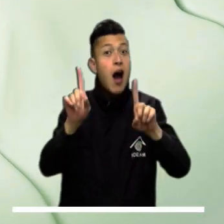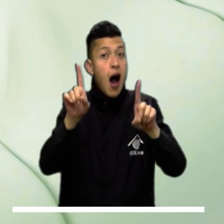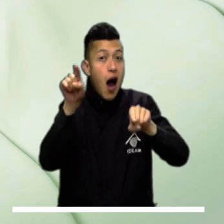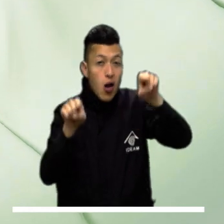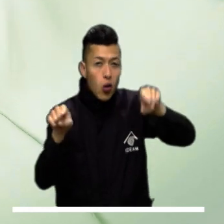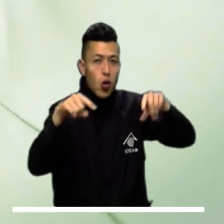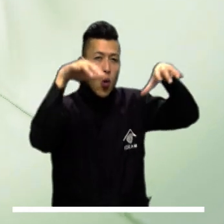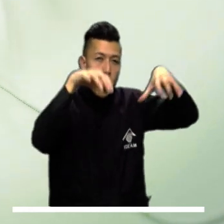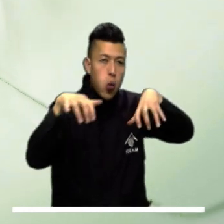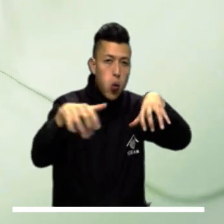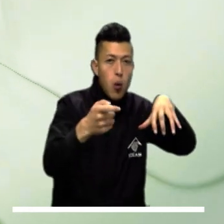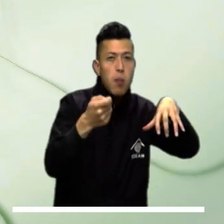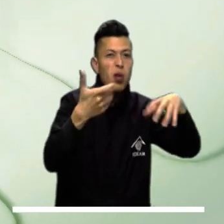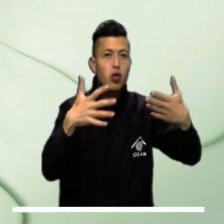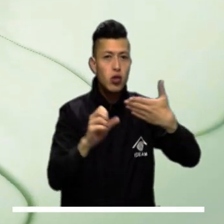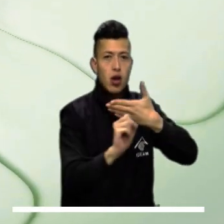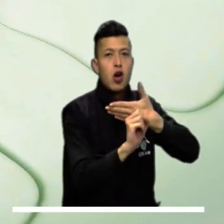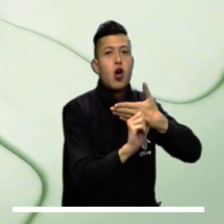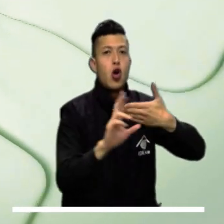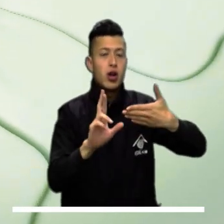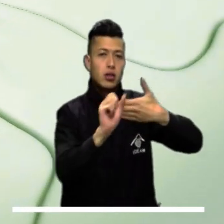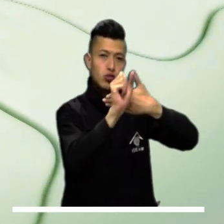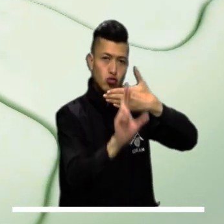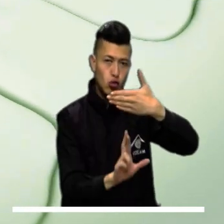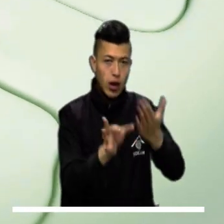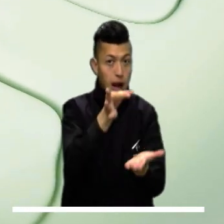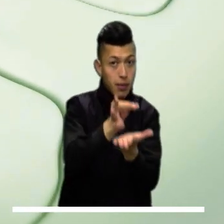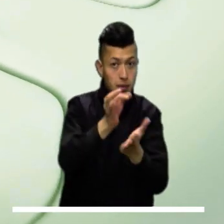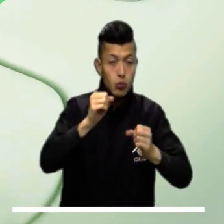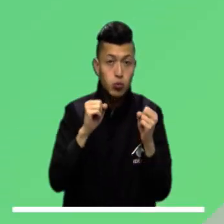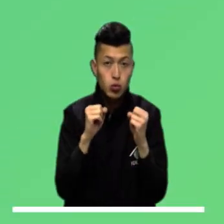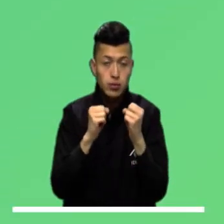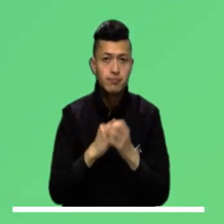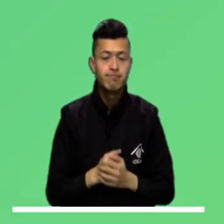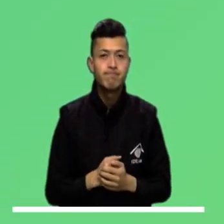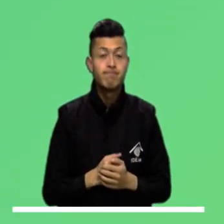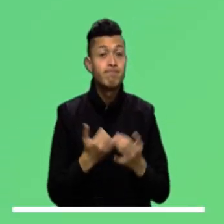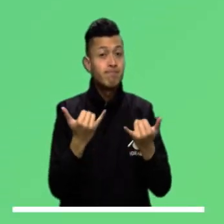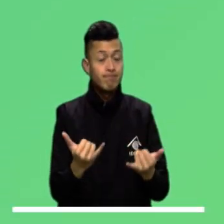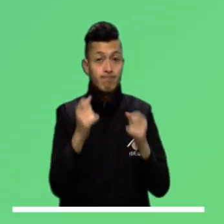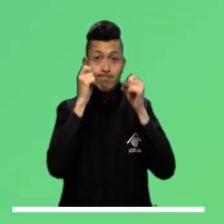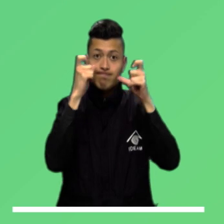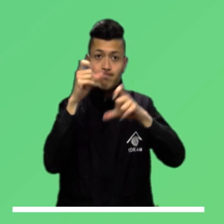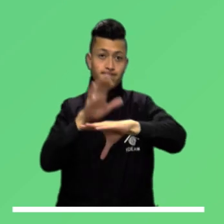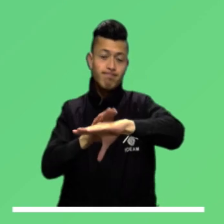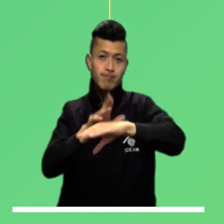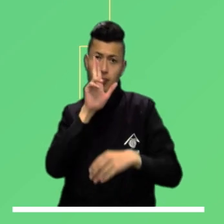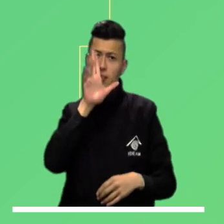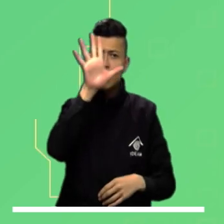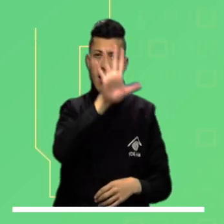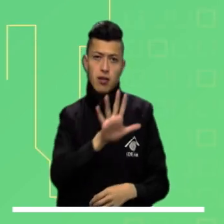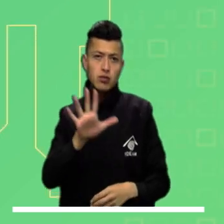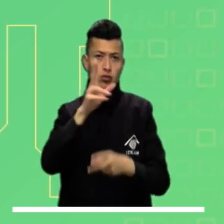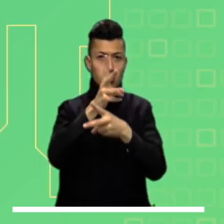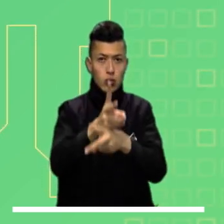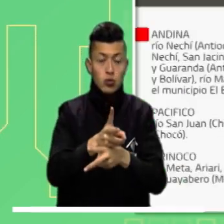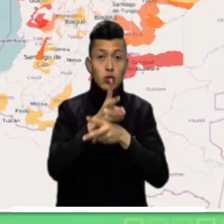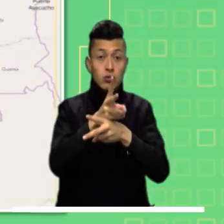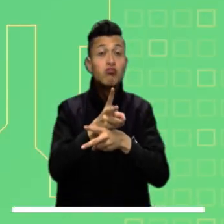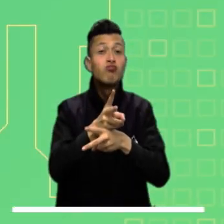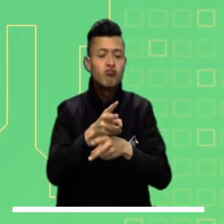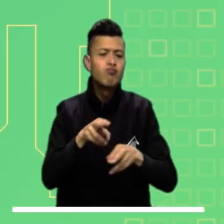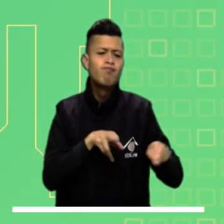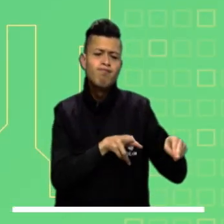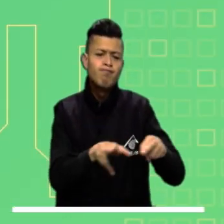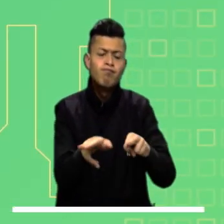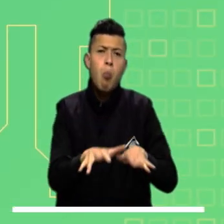sobre la mayor parte del área, no se descartan lloviznas ocasionales sobre el oriente y sur de la capital. A continuación, las principales alertas